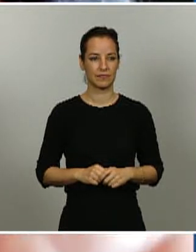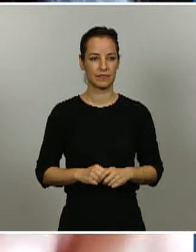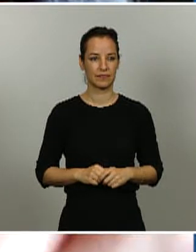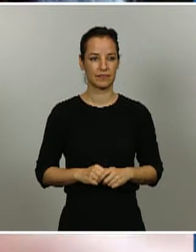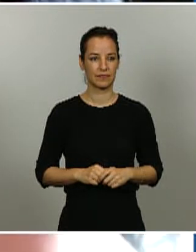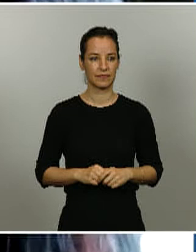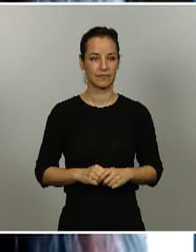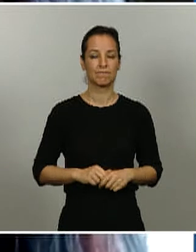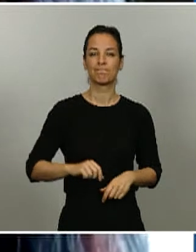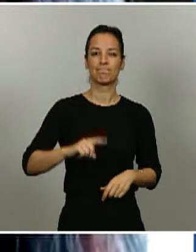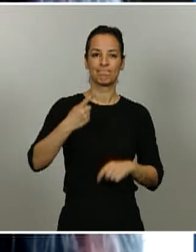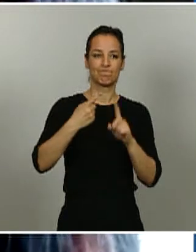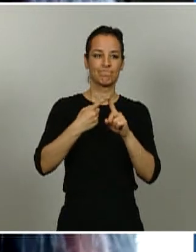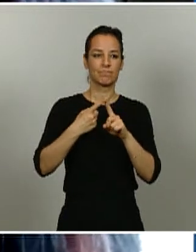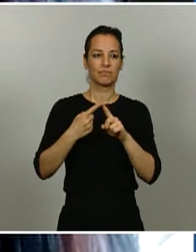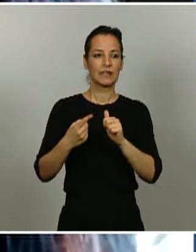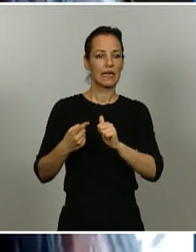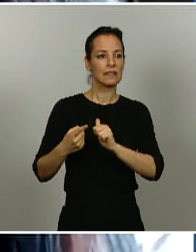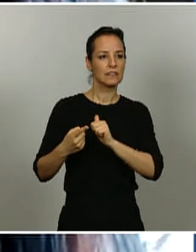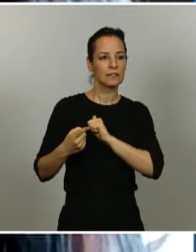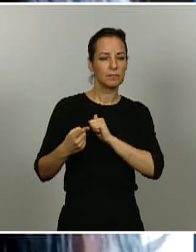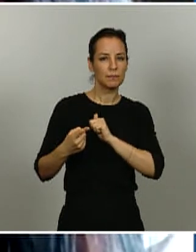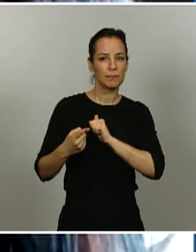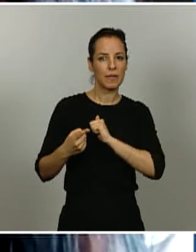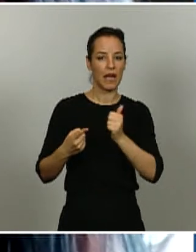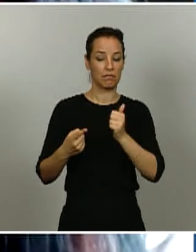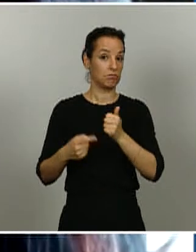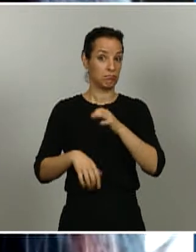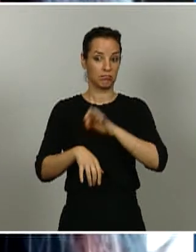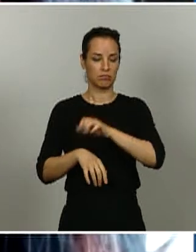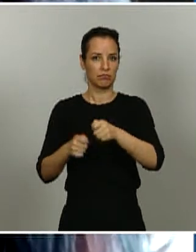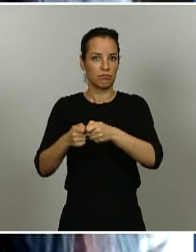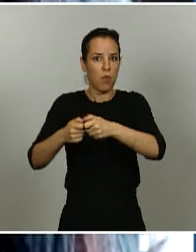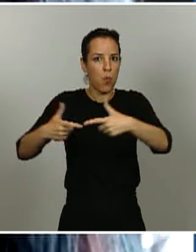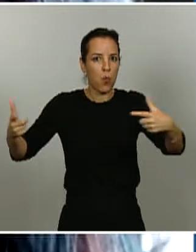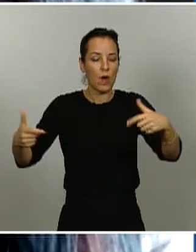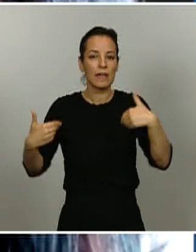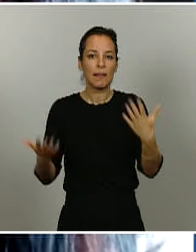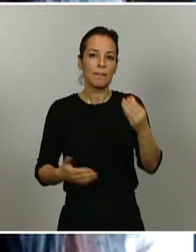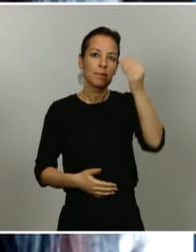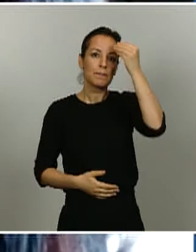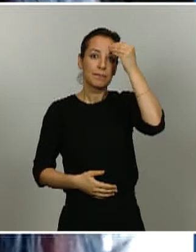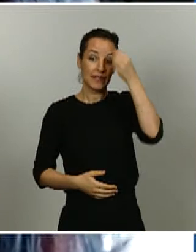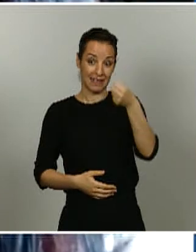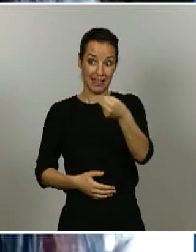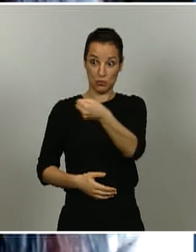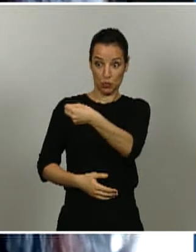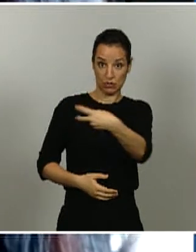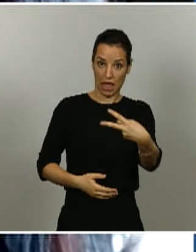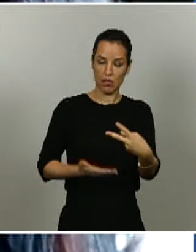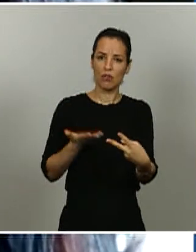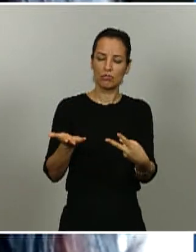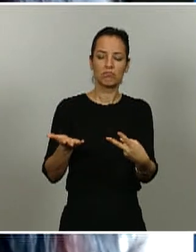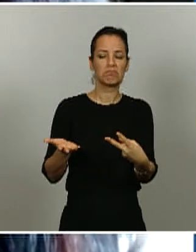se espera un repunte de casos y también si estos resultados permiten pensar que se van a cumplir las fechas